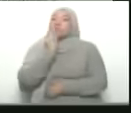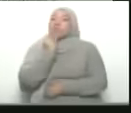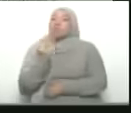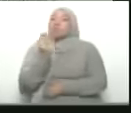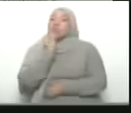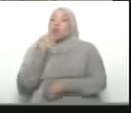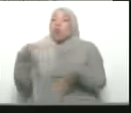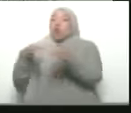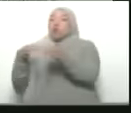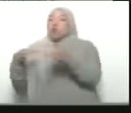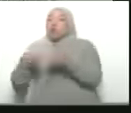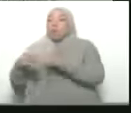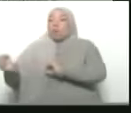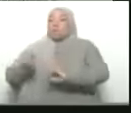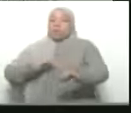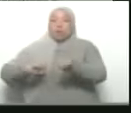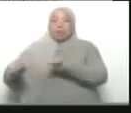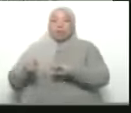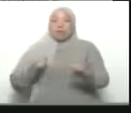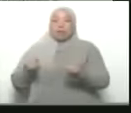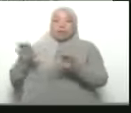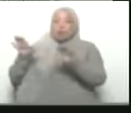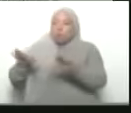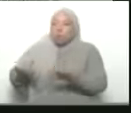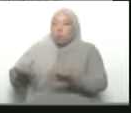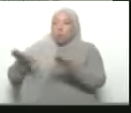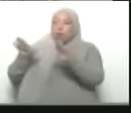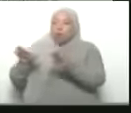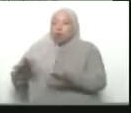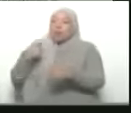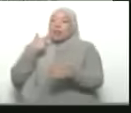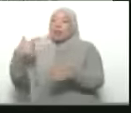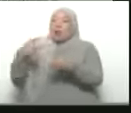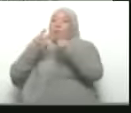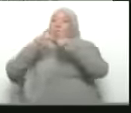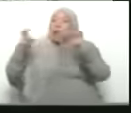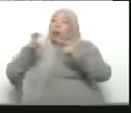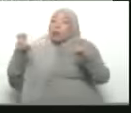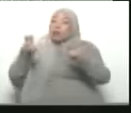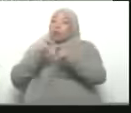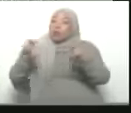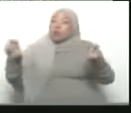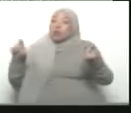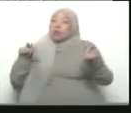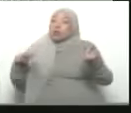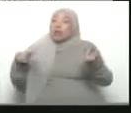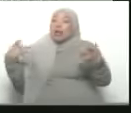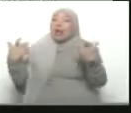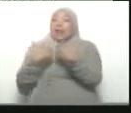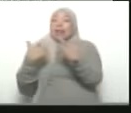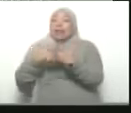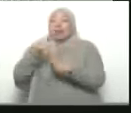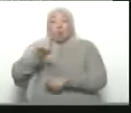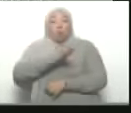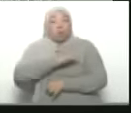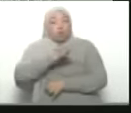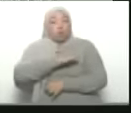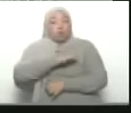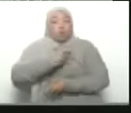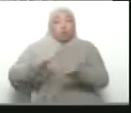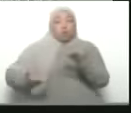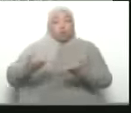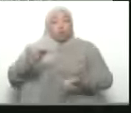a manos de los combatientes del movimiento islamista voy a leer textualmente lo que declaró Erdogan la guerra también tiene sus propios